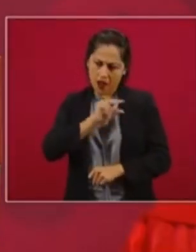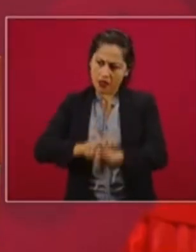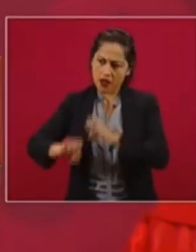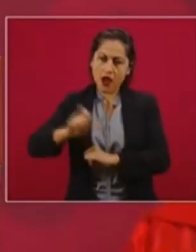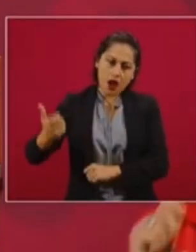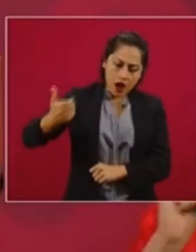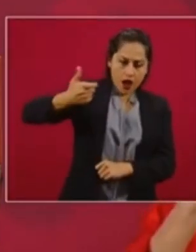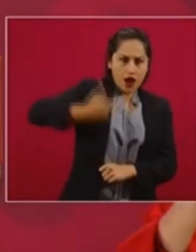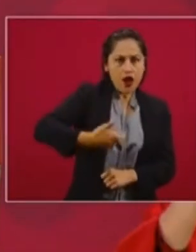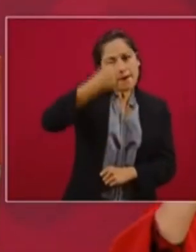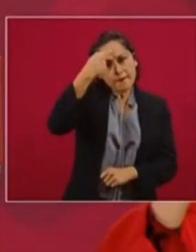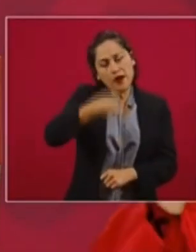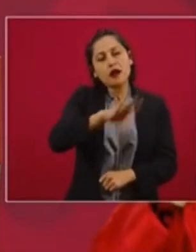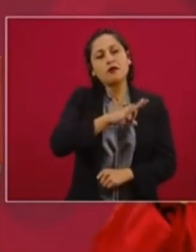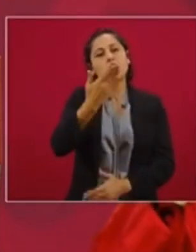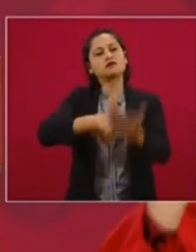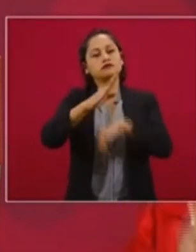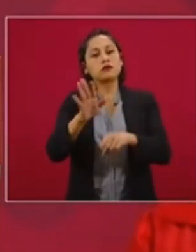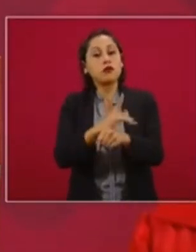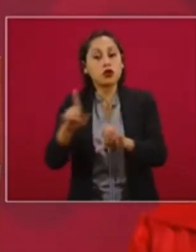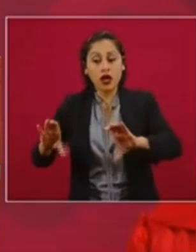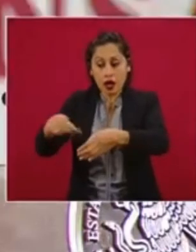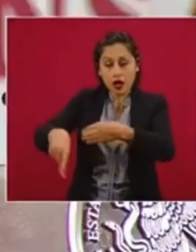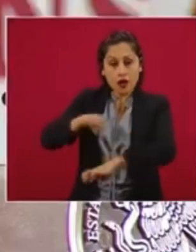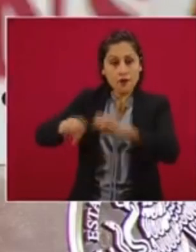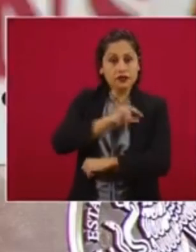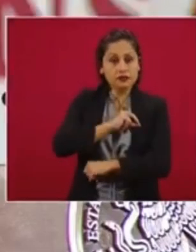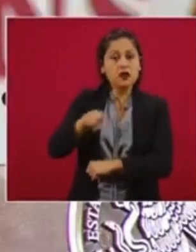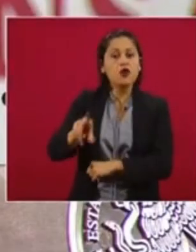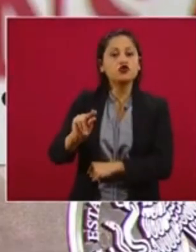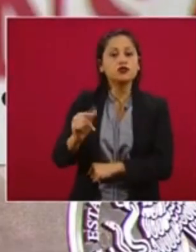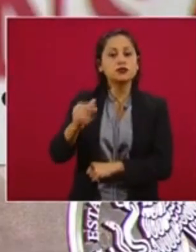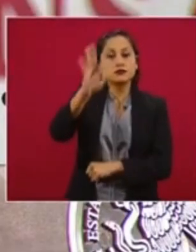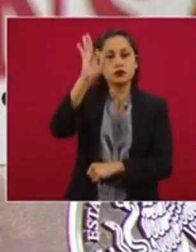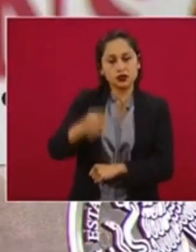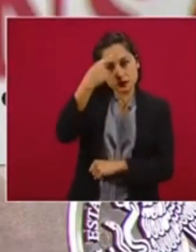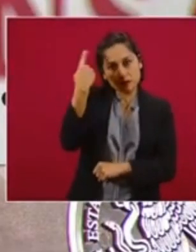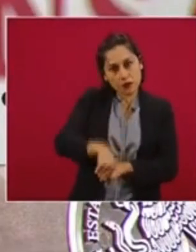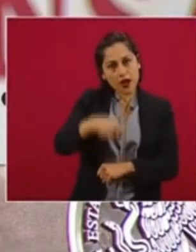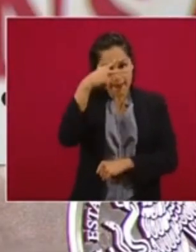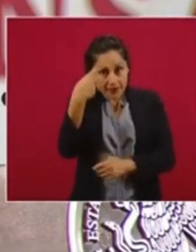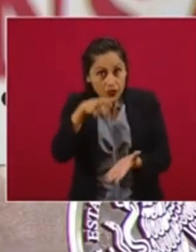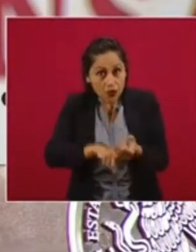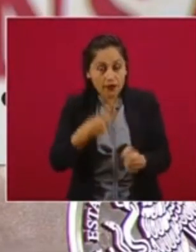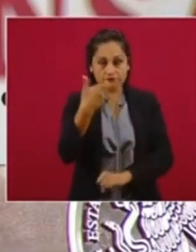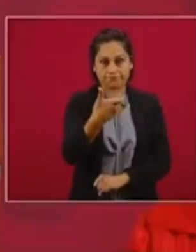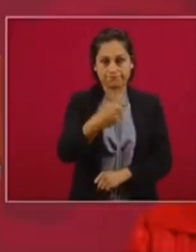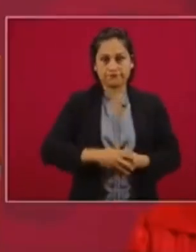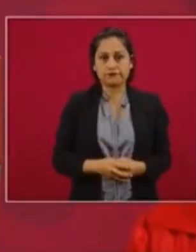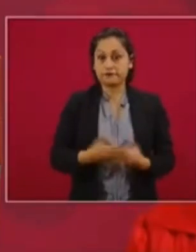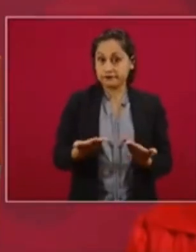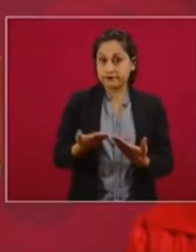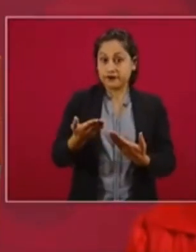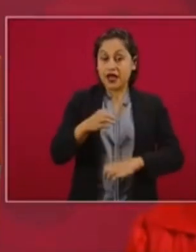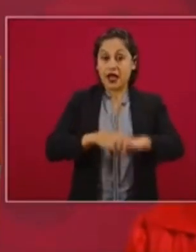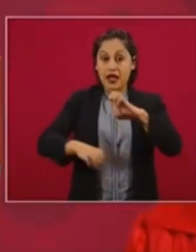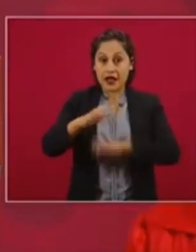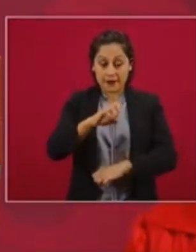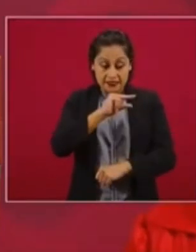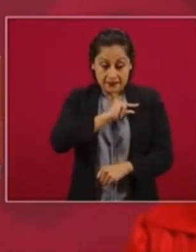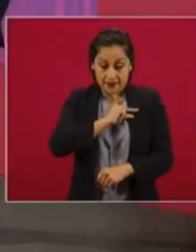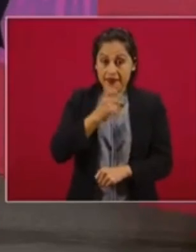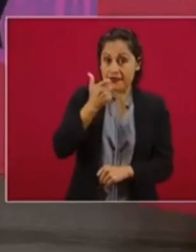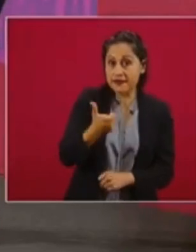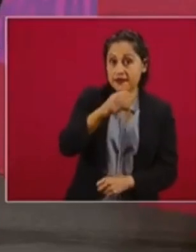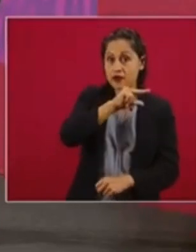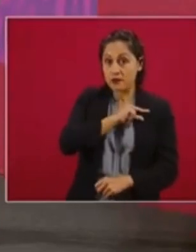salir de la crisis, porque representa el 87% del total de la inversión del país. La inversión privada nacional es vital